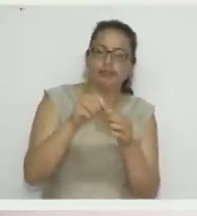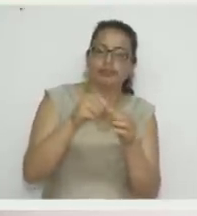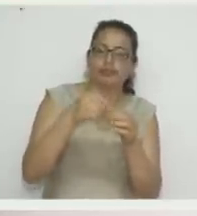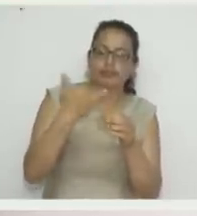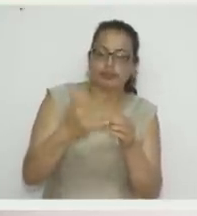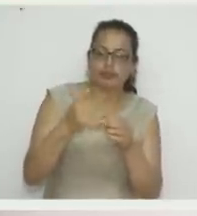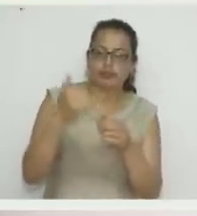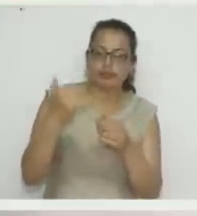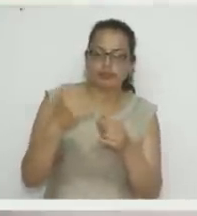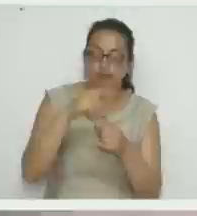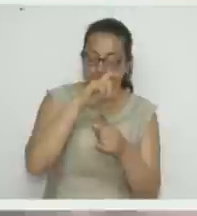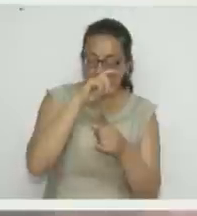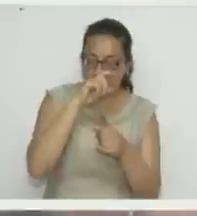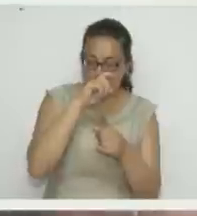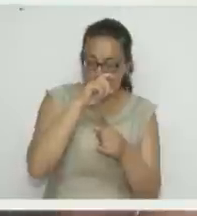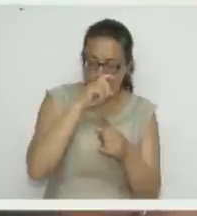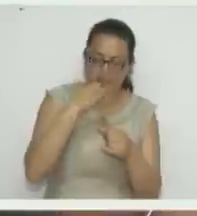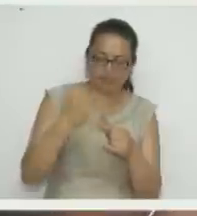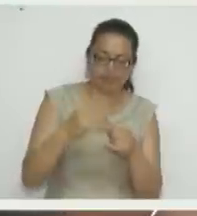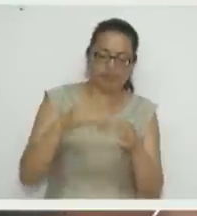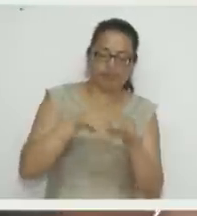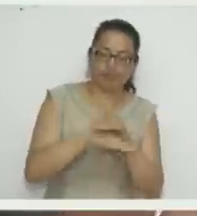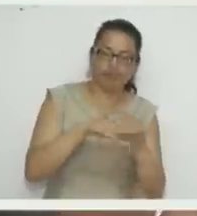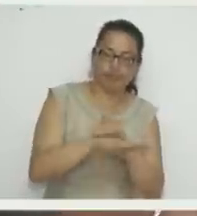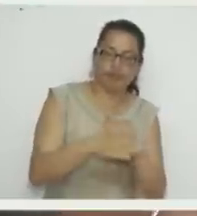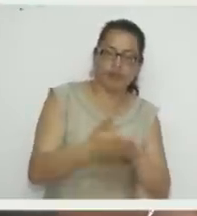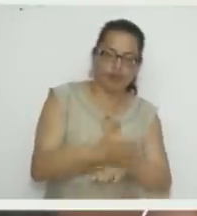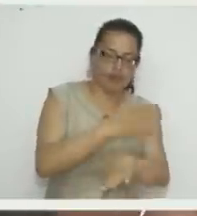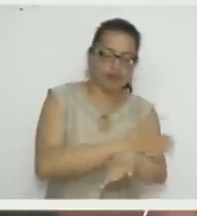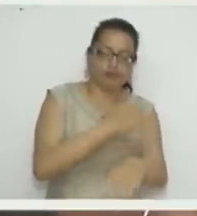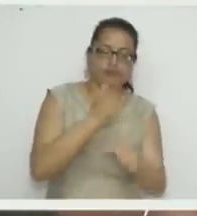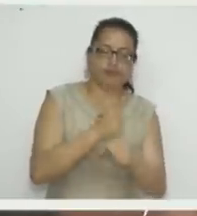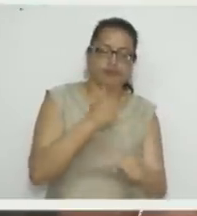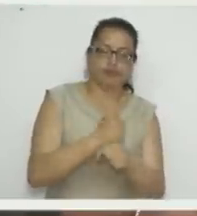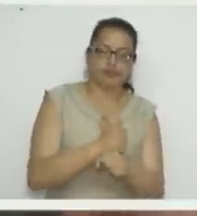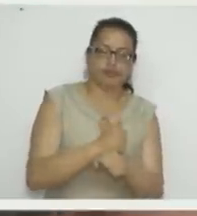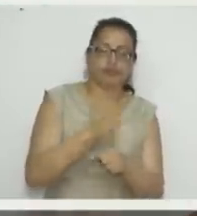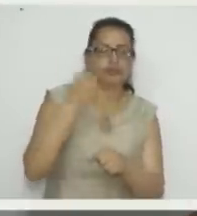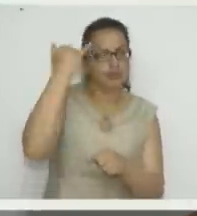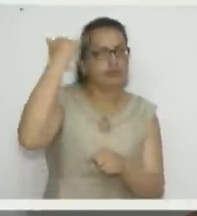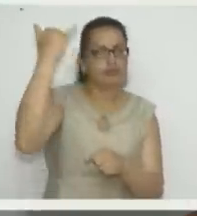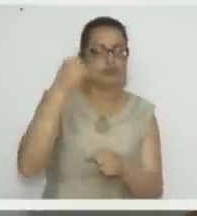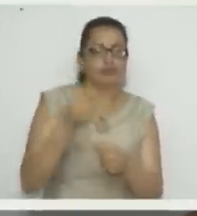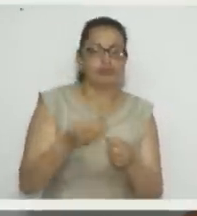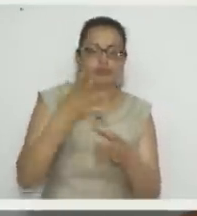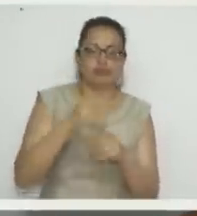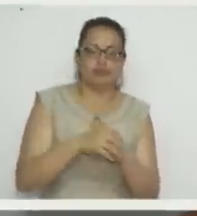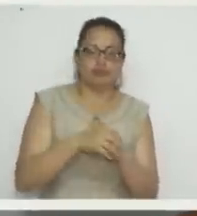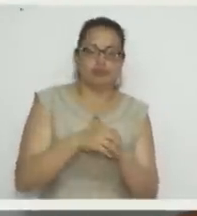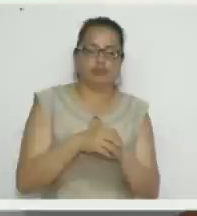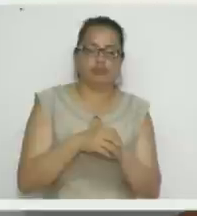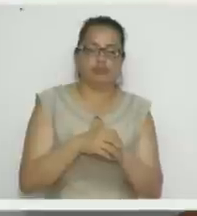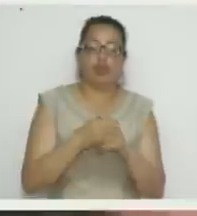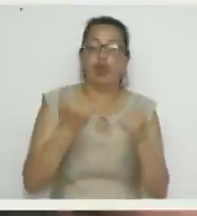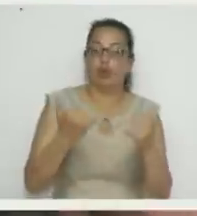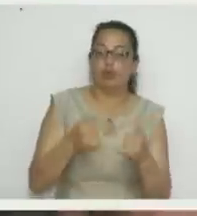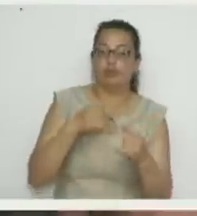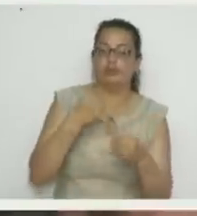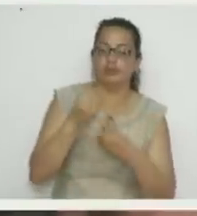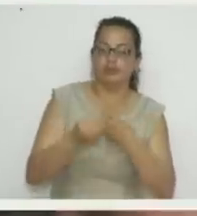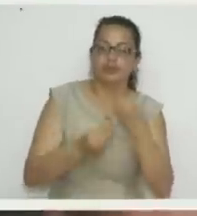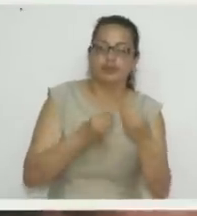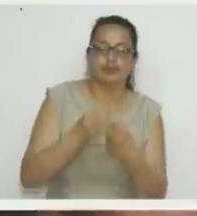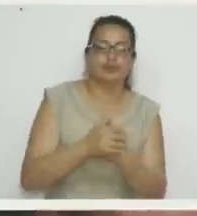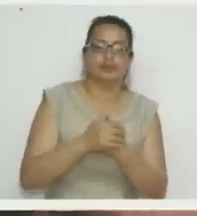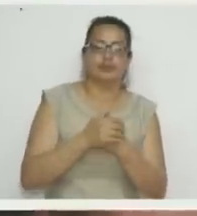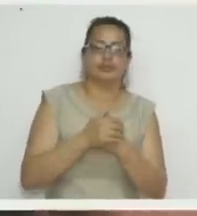con retacitos que nos quedan del comi. Entonces, imagínense cuántas vamos a poder hacer. Voy a hacer un poquito de trampa hoy porque esto no se